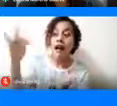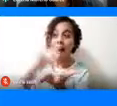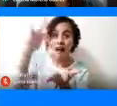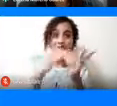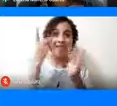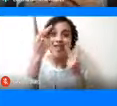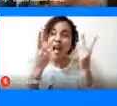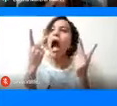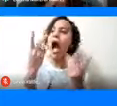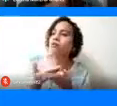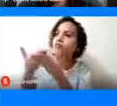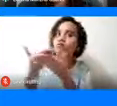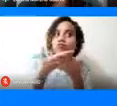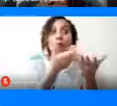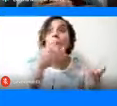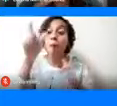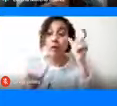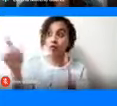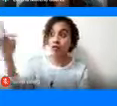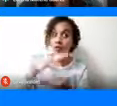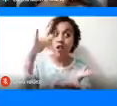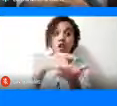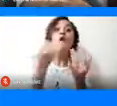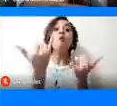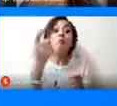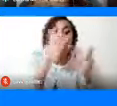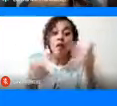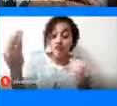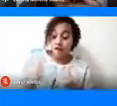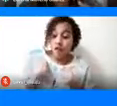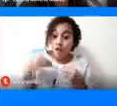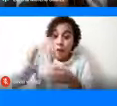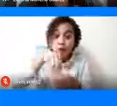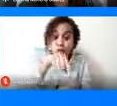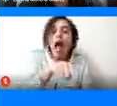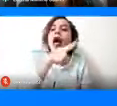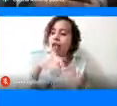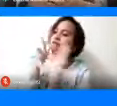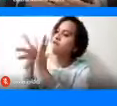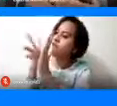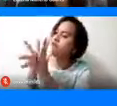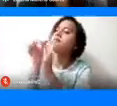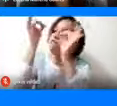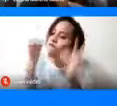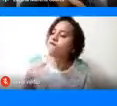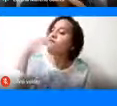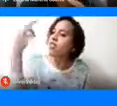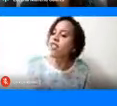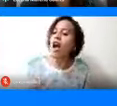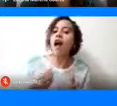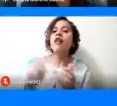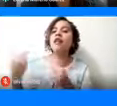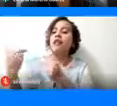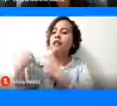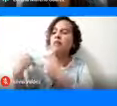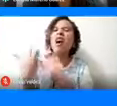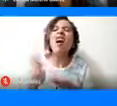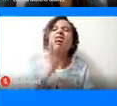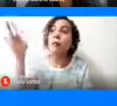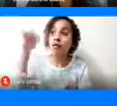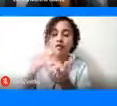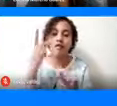los residentes también puedan dar una información veraz, oportuna y responsable a nuestros